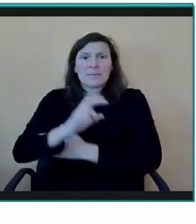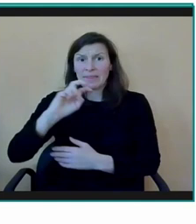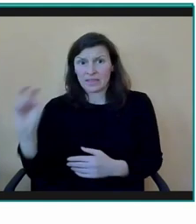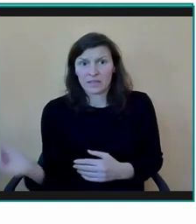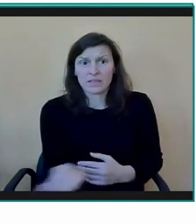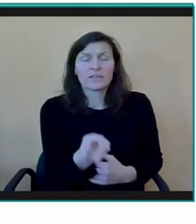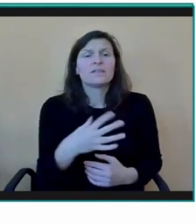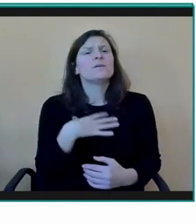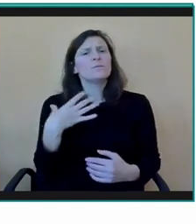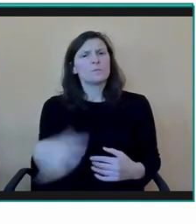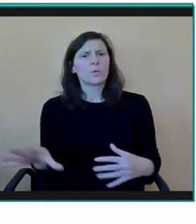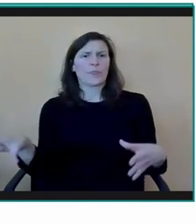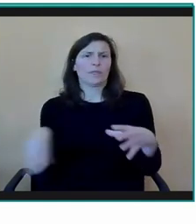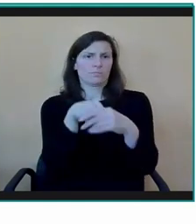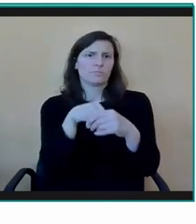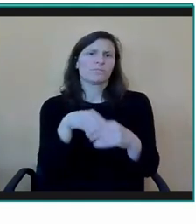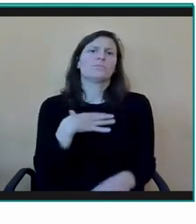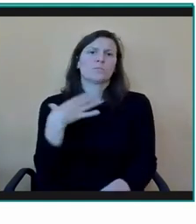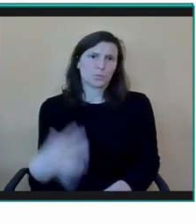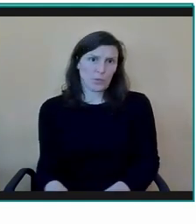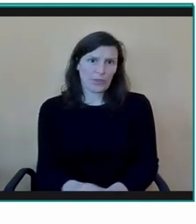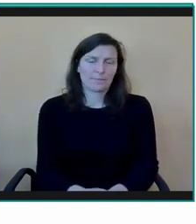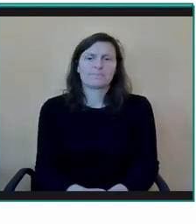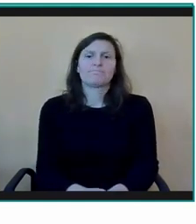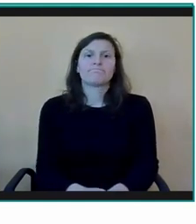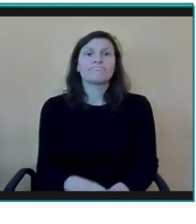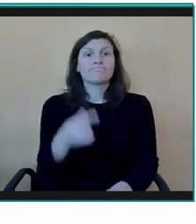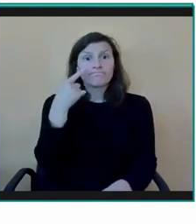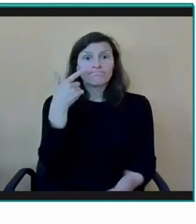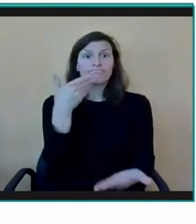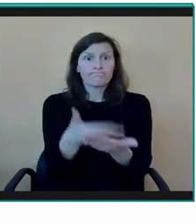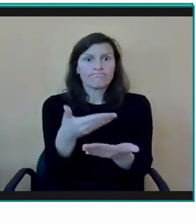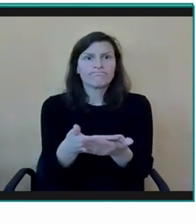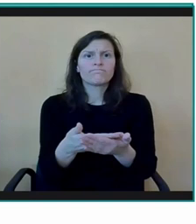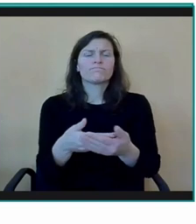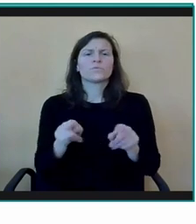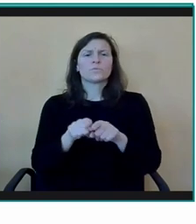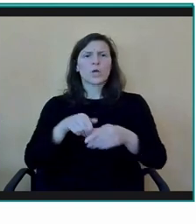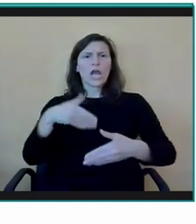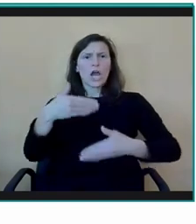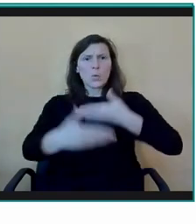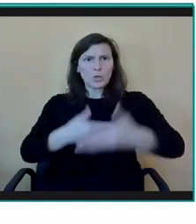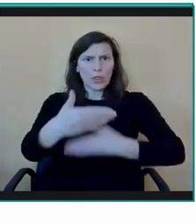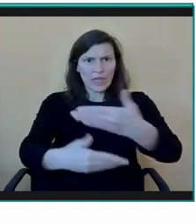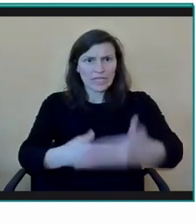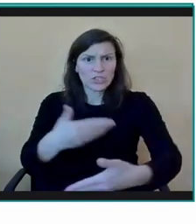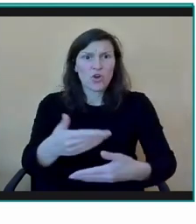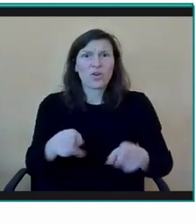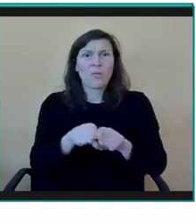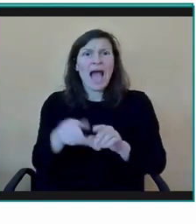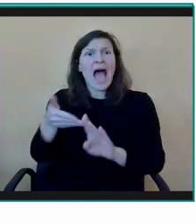Y que nos muestran que ese camino que muchas veces nos han dicho que era